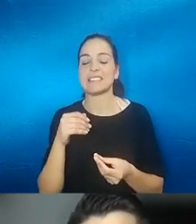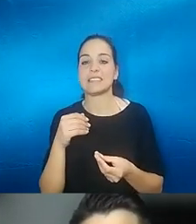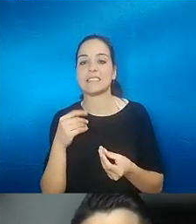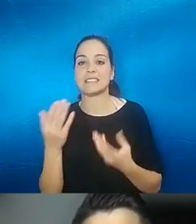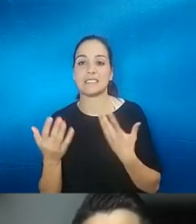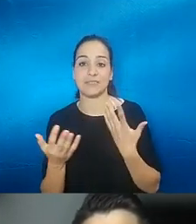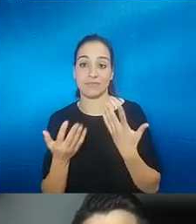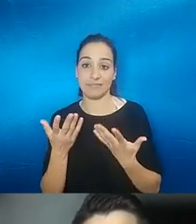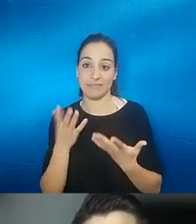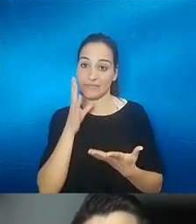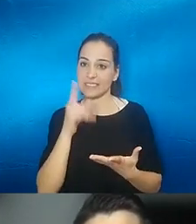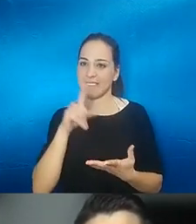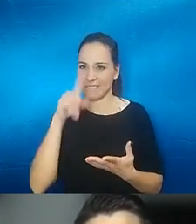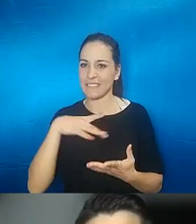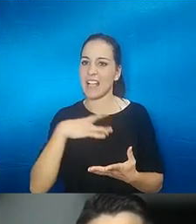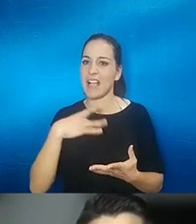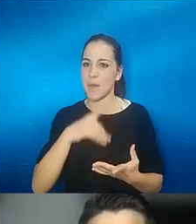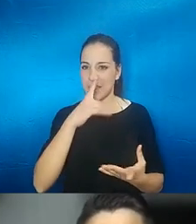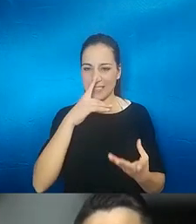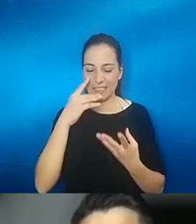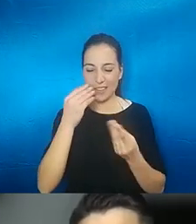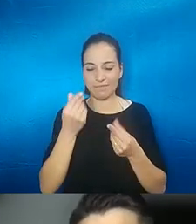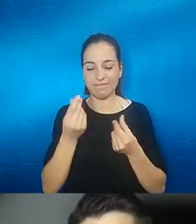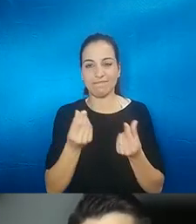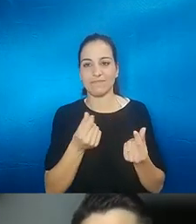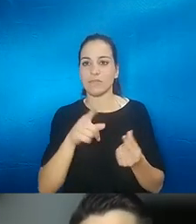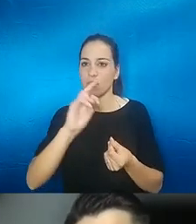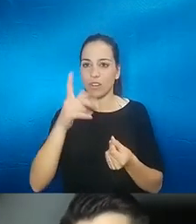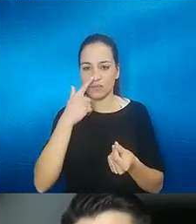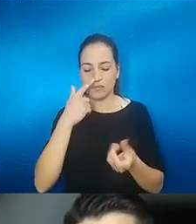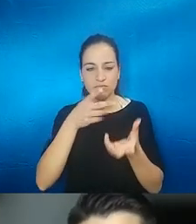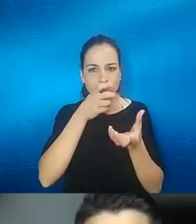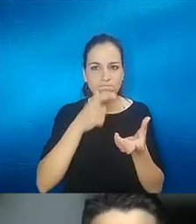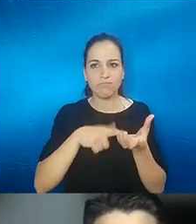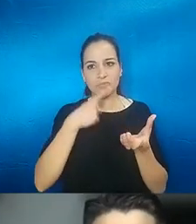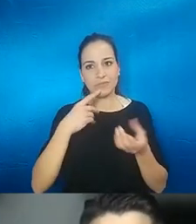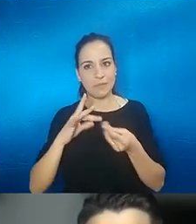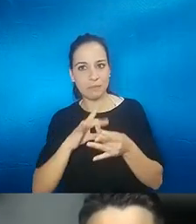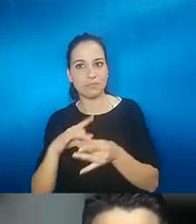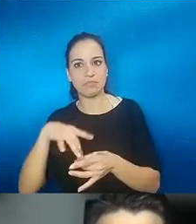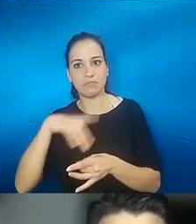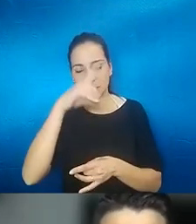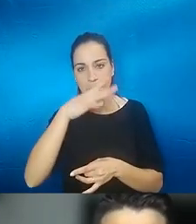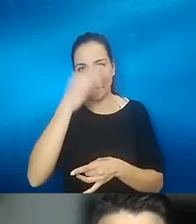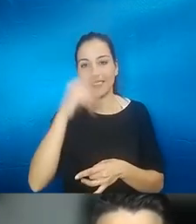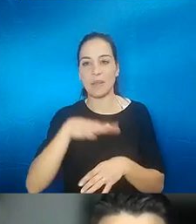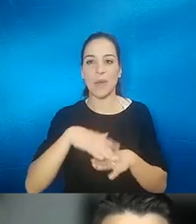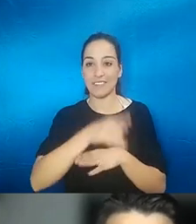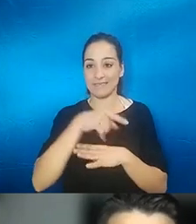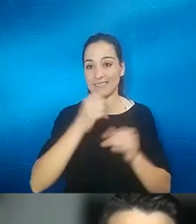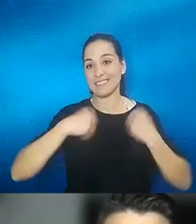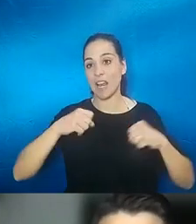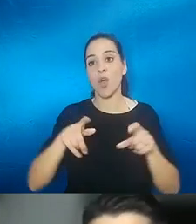son capaces de oler y detectar sensaciones que al resto son más difíciles en tu caso seguramente sin darte cuenta hayas sido capaz de